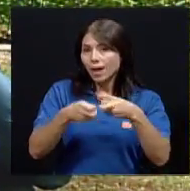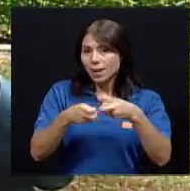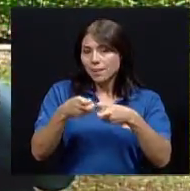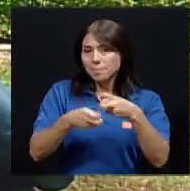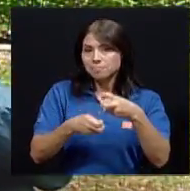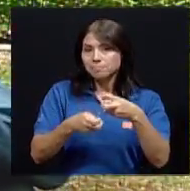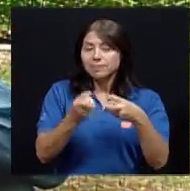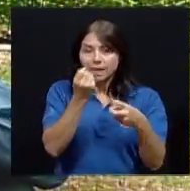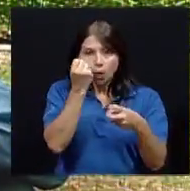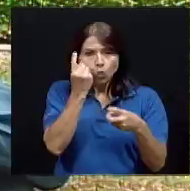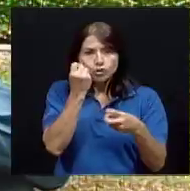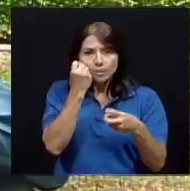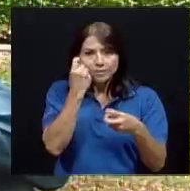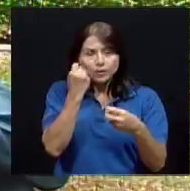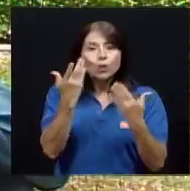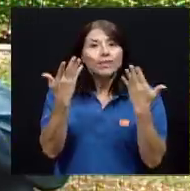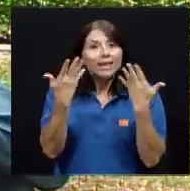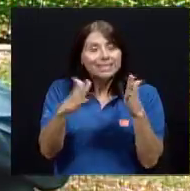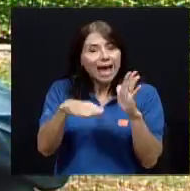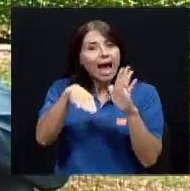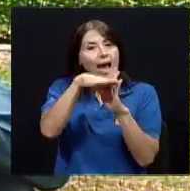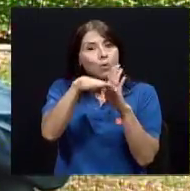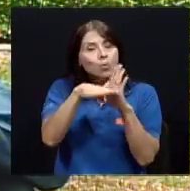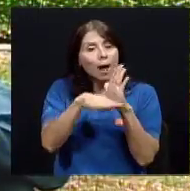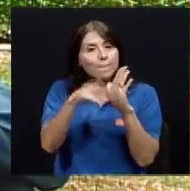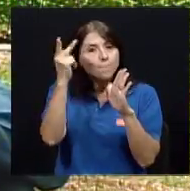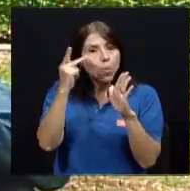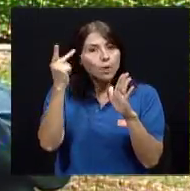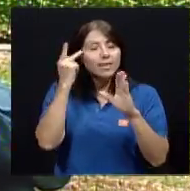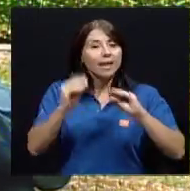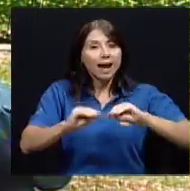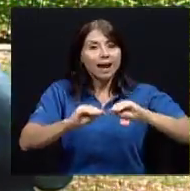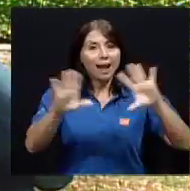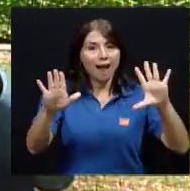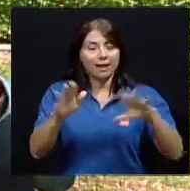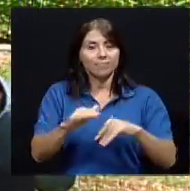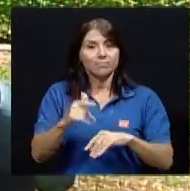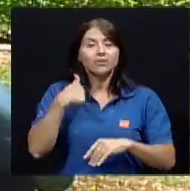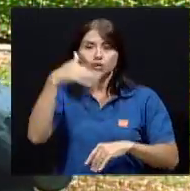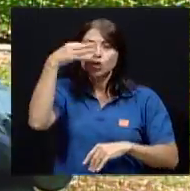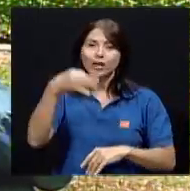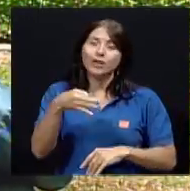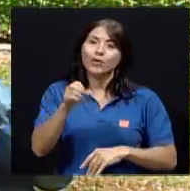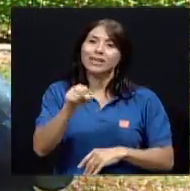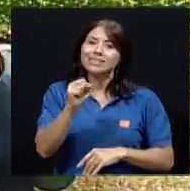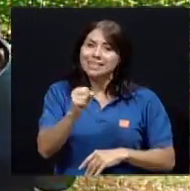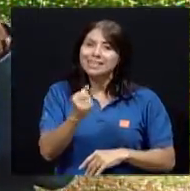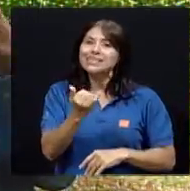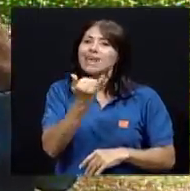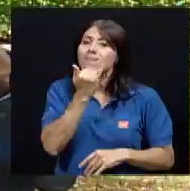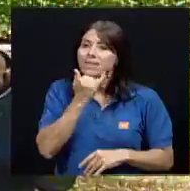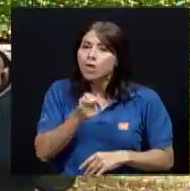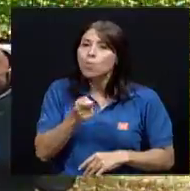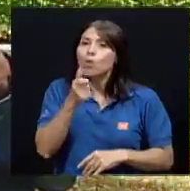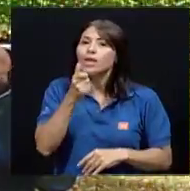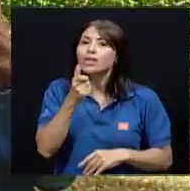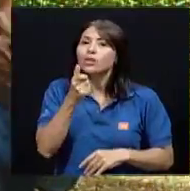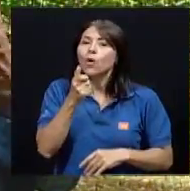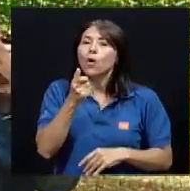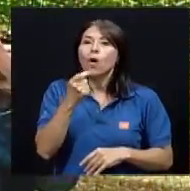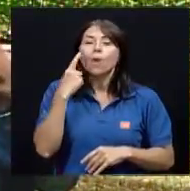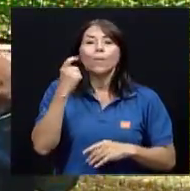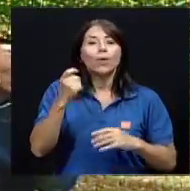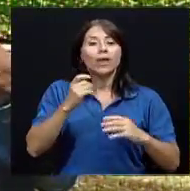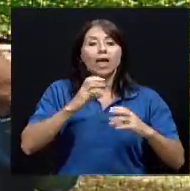política clara en función del tema, creo que ahí se ha fallado un poquitito en comunicarle a la gente a dónde es que tiene que